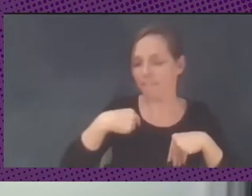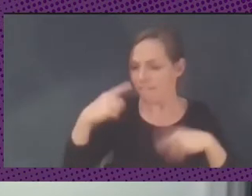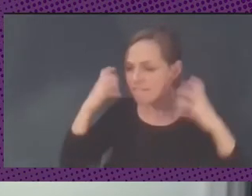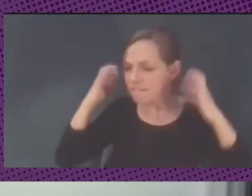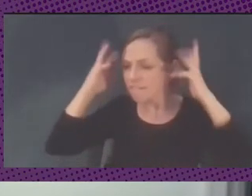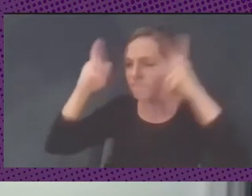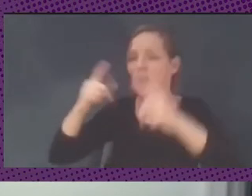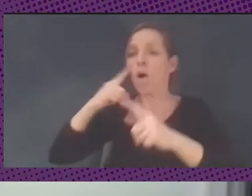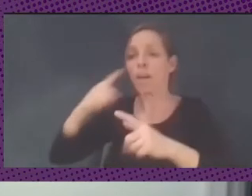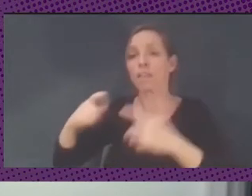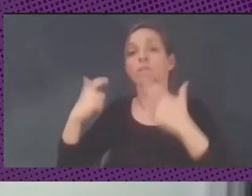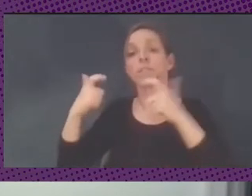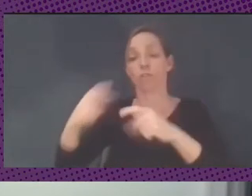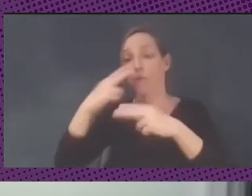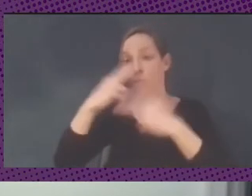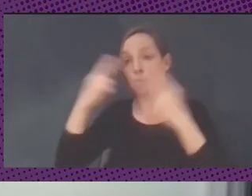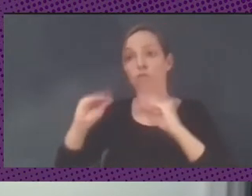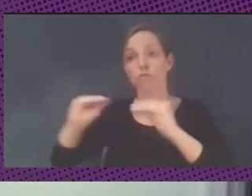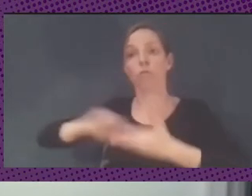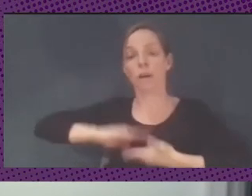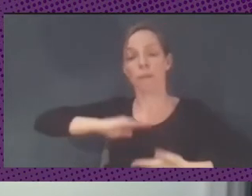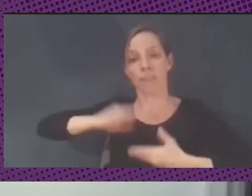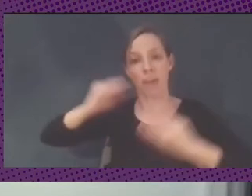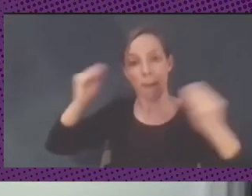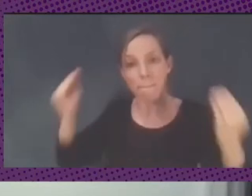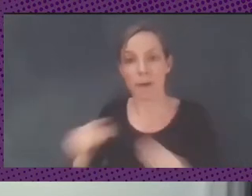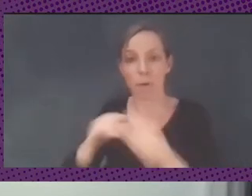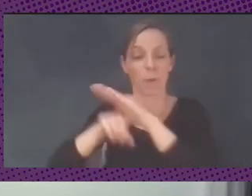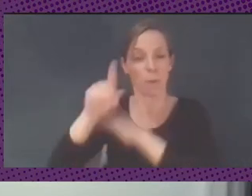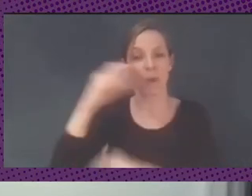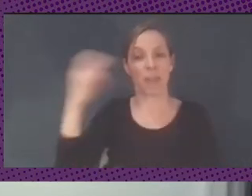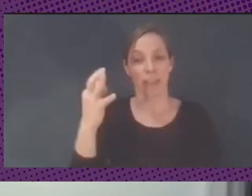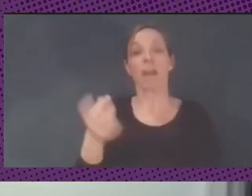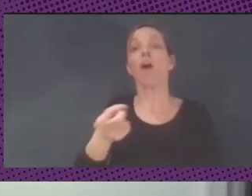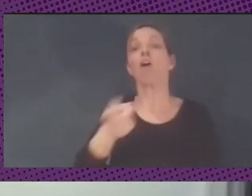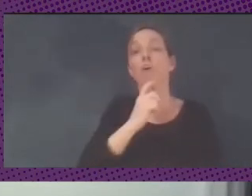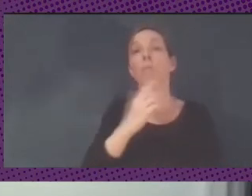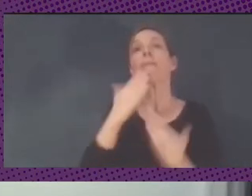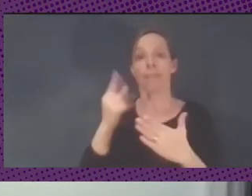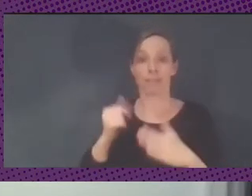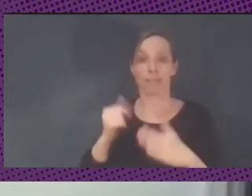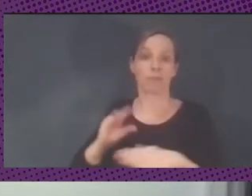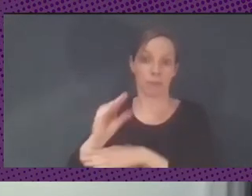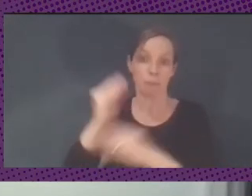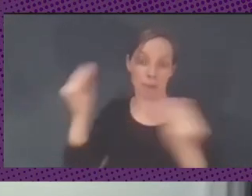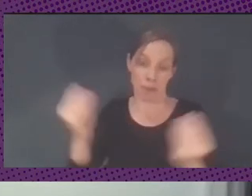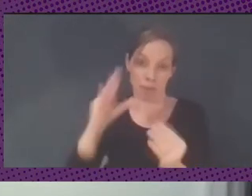capacidad del sector público de manejarse. Y eso se mejora con mejor inversión, obviamente.